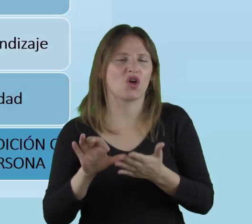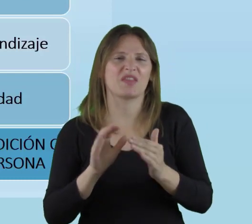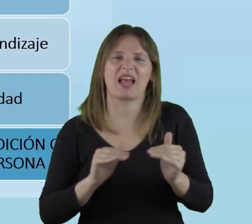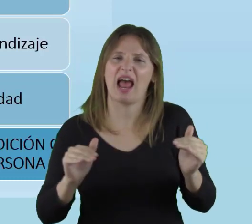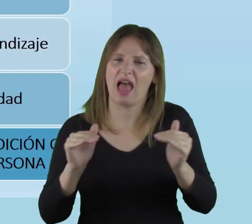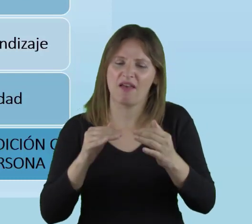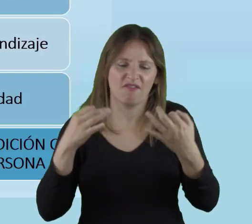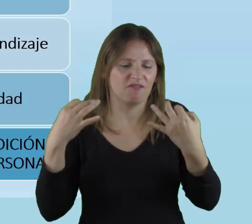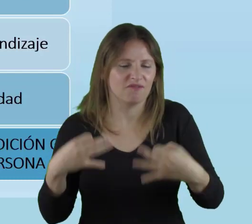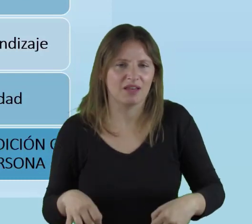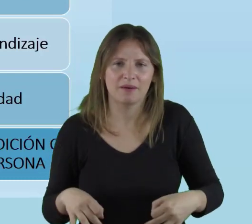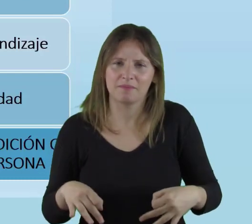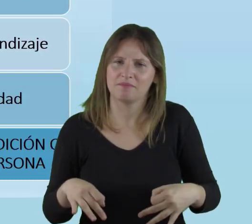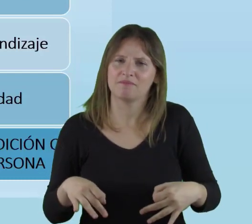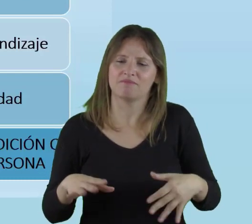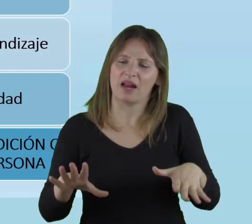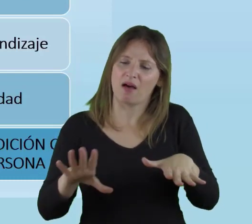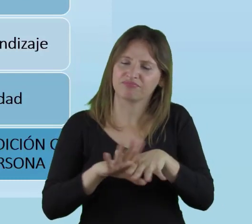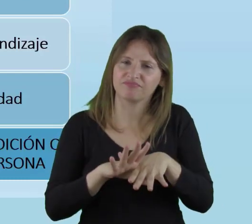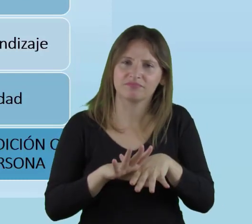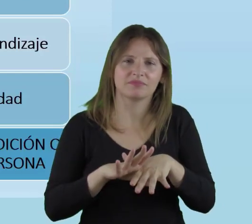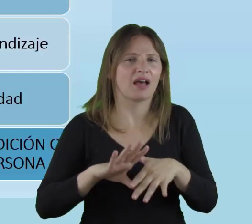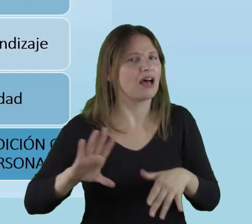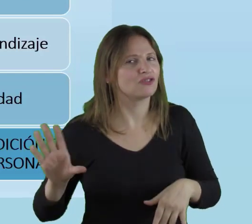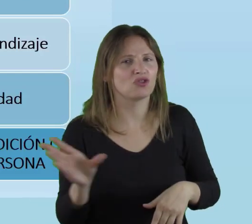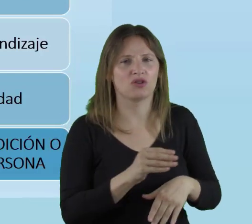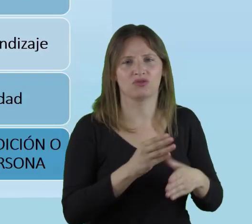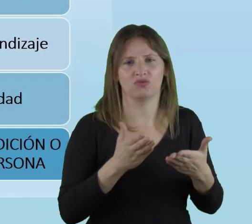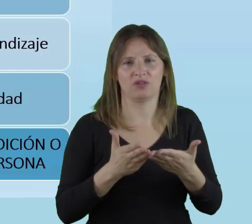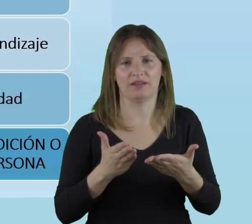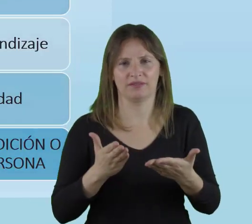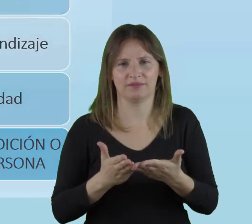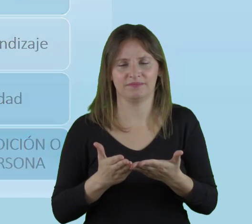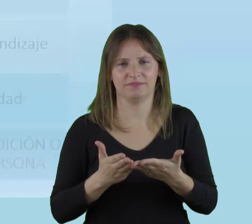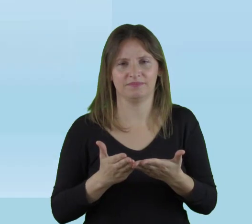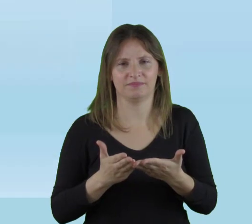con equidad y pertinencia a todos nuestros estudiantes?